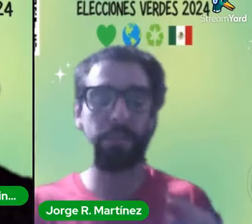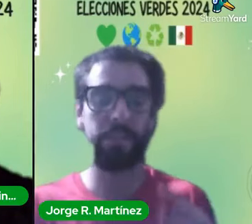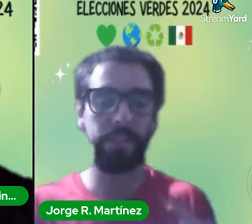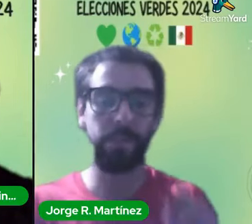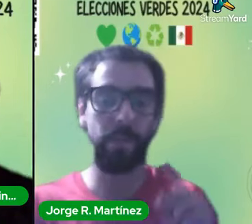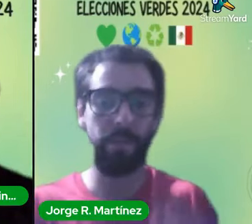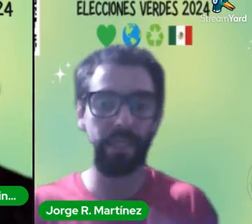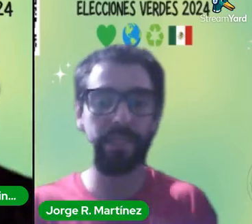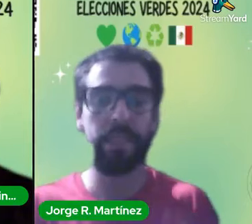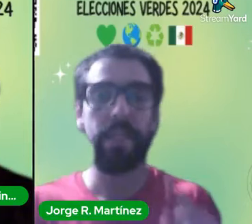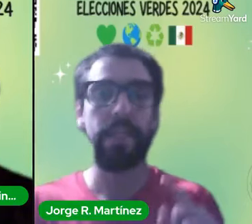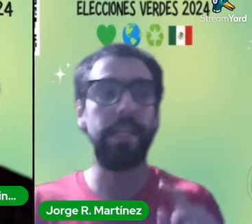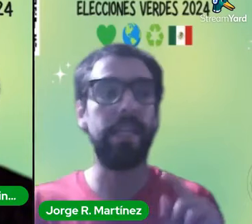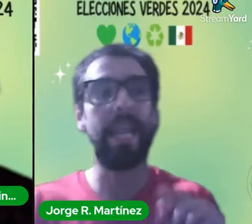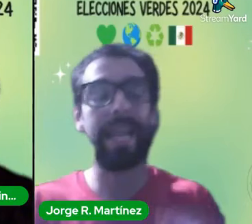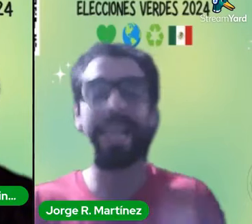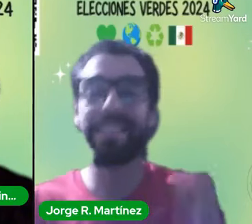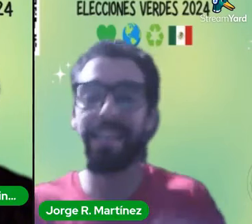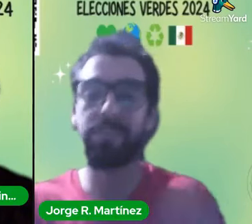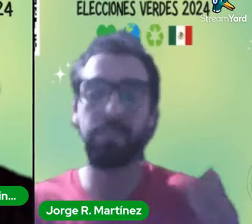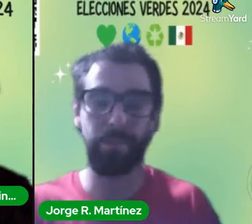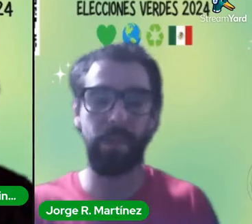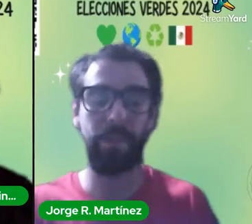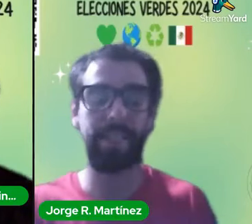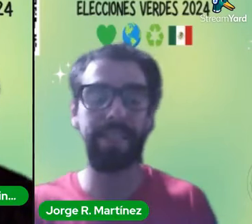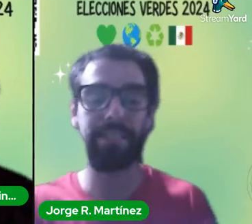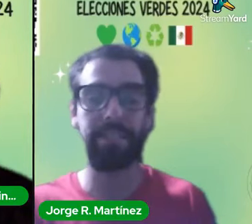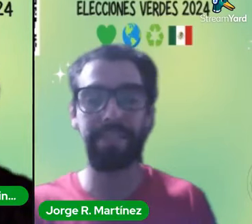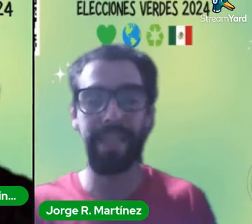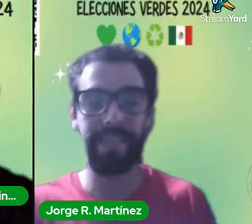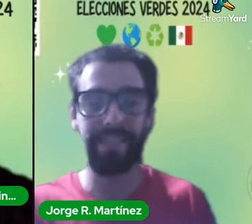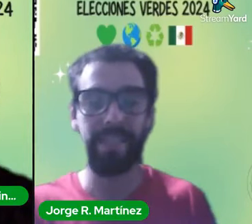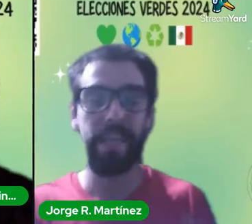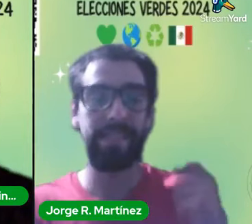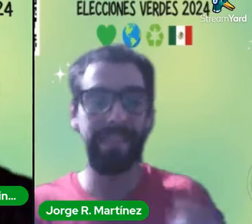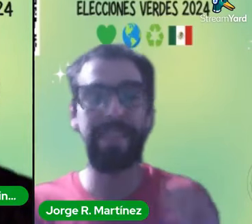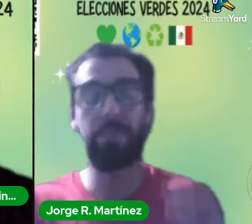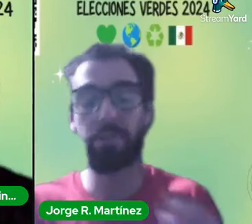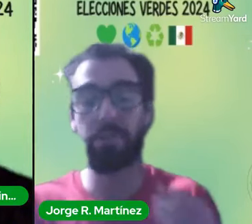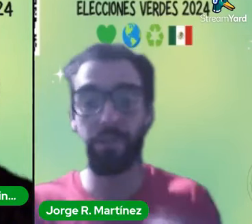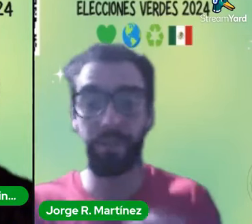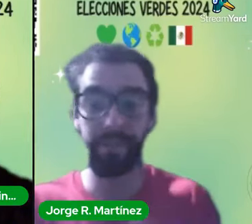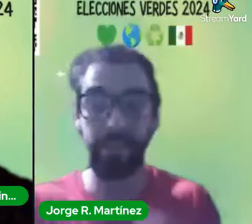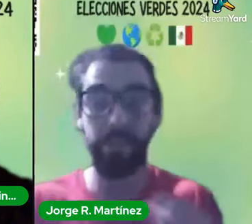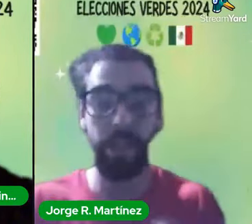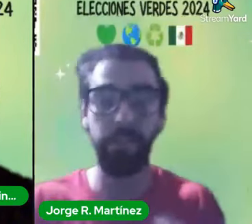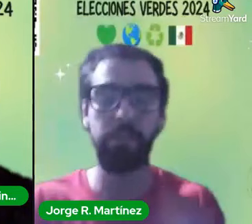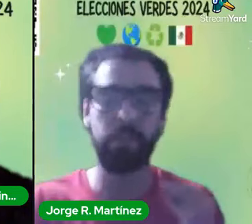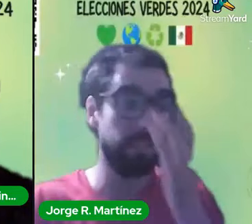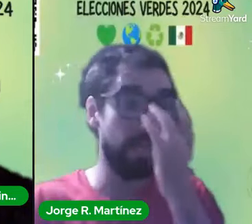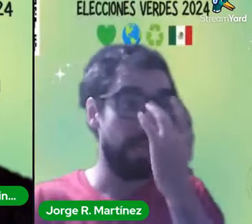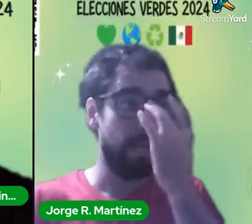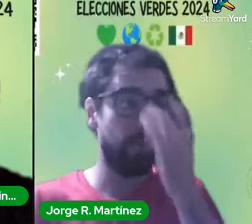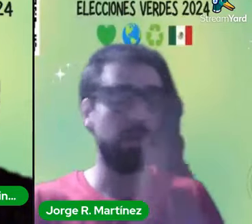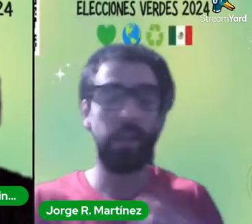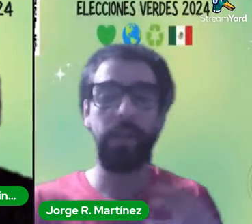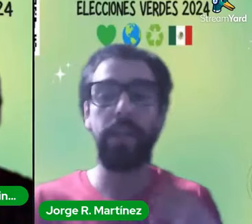problemáticas y la raíz a las soluciones a las problemáticas ambientales están en muchas de las temas que estaban tocando entonces